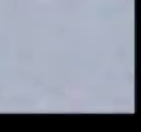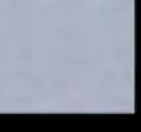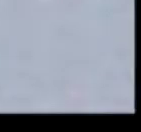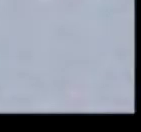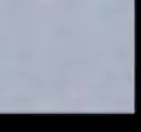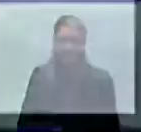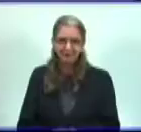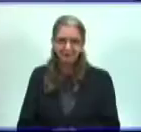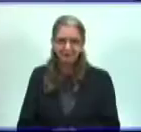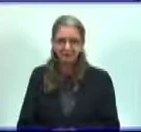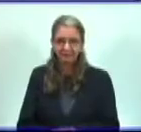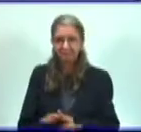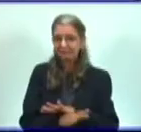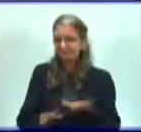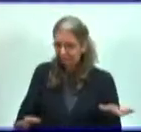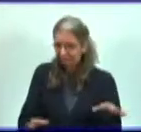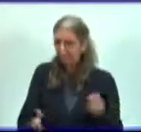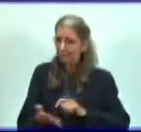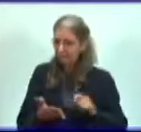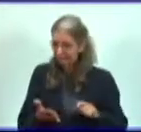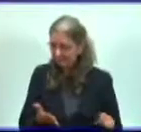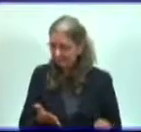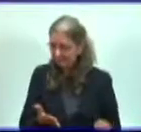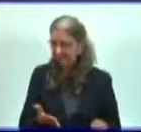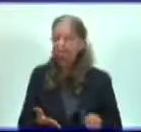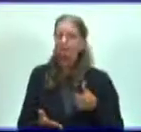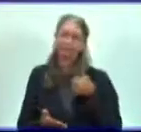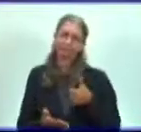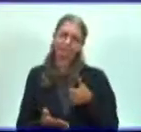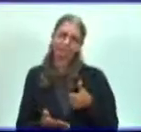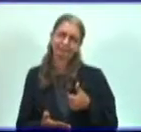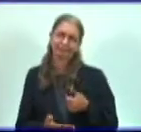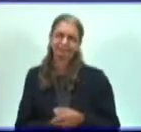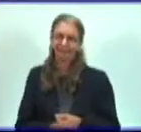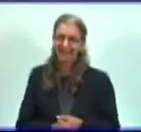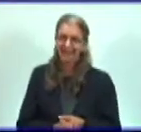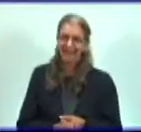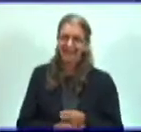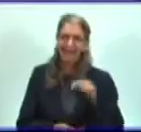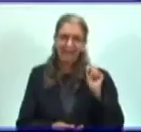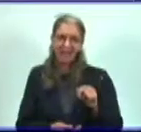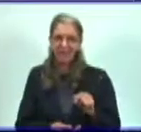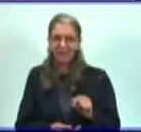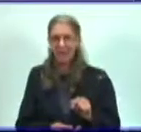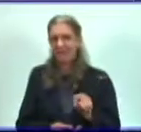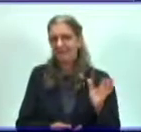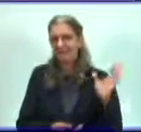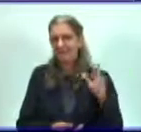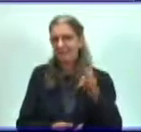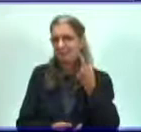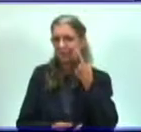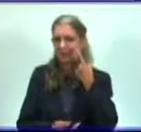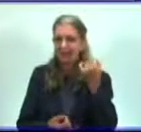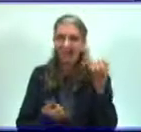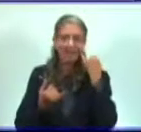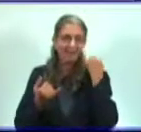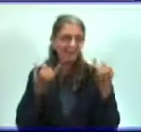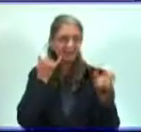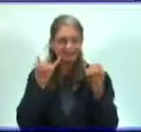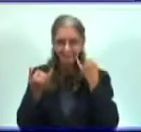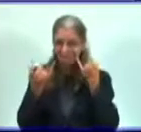Ya lo lograste copiar. Qué bien. Entonces, vamos a identificar,